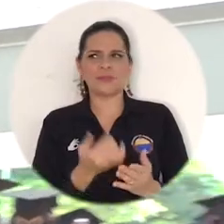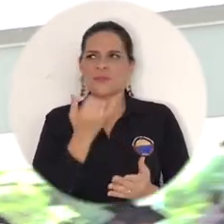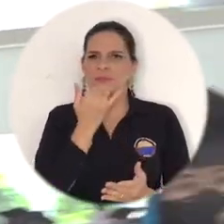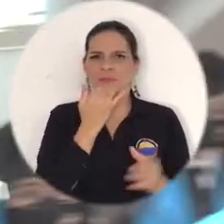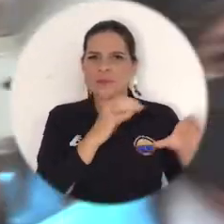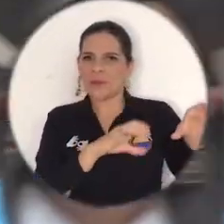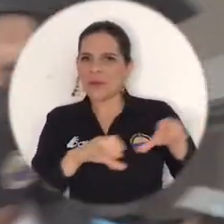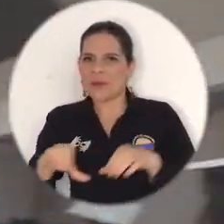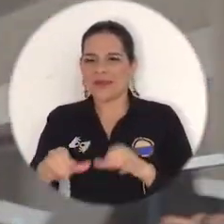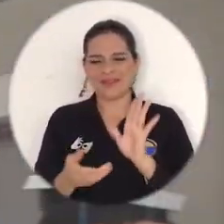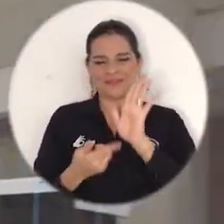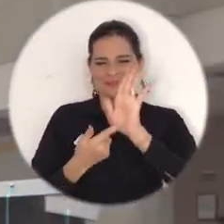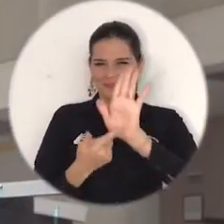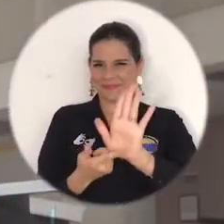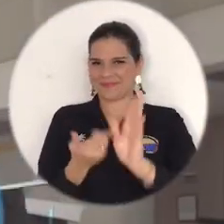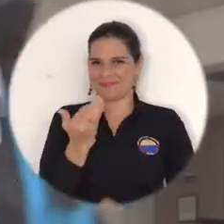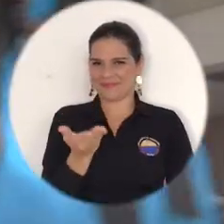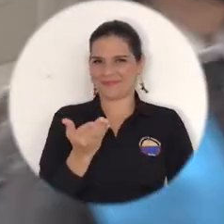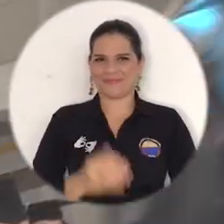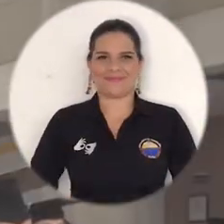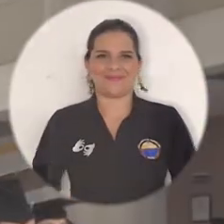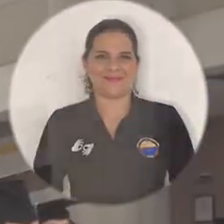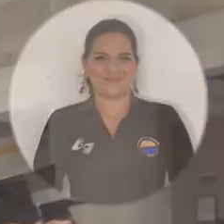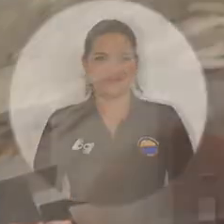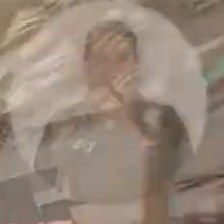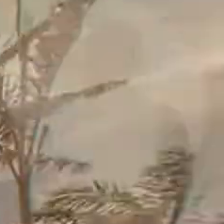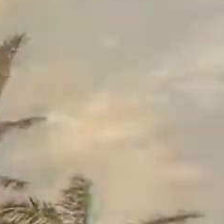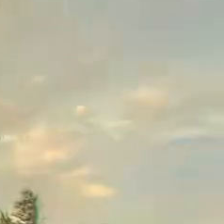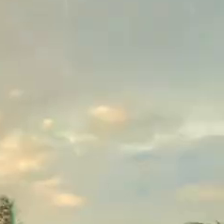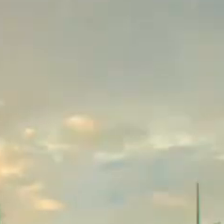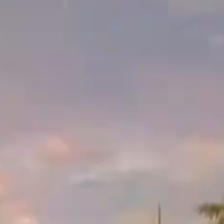Estas son las historias de vida detrás de los diplomas.